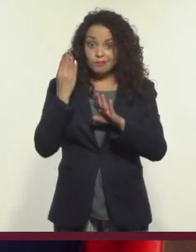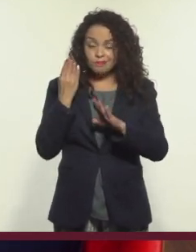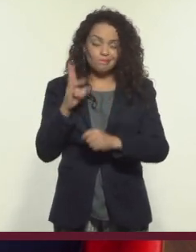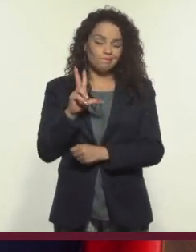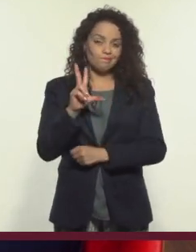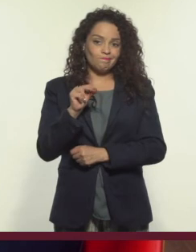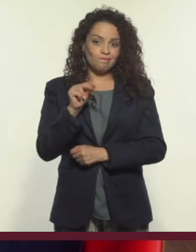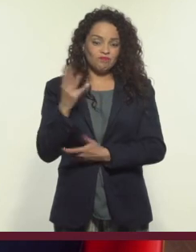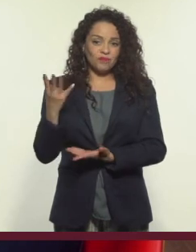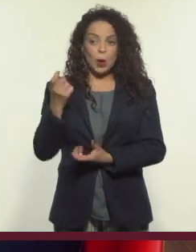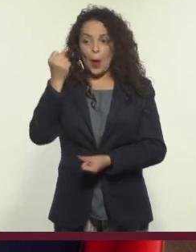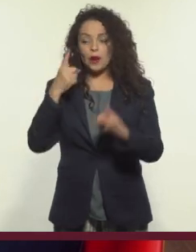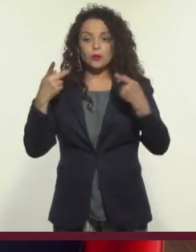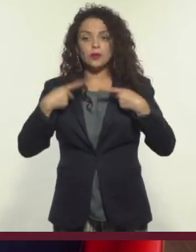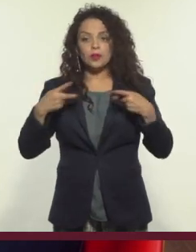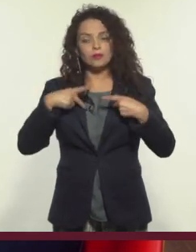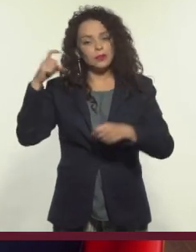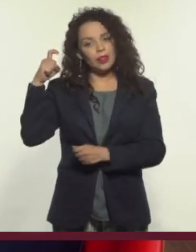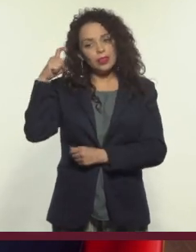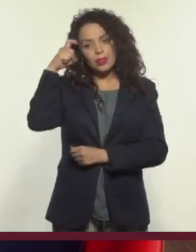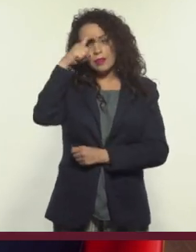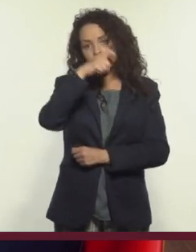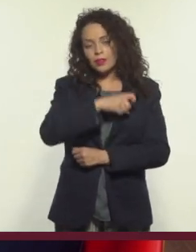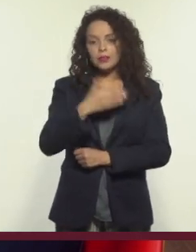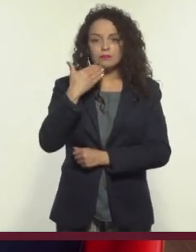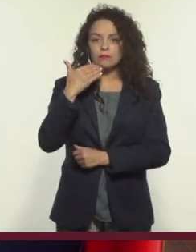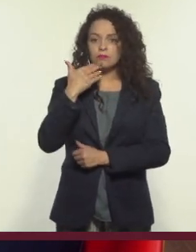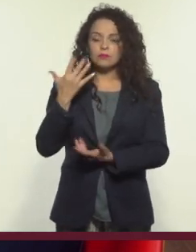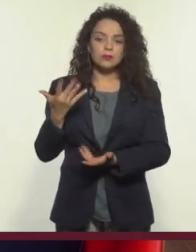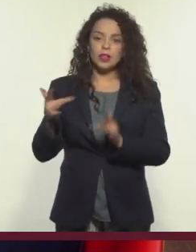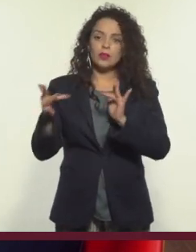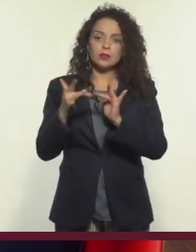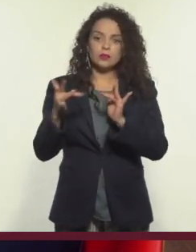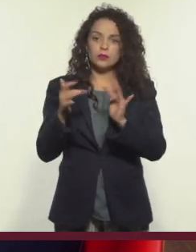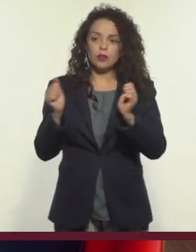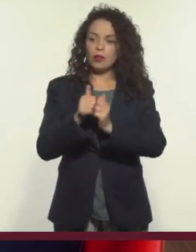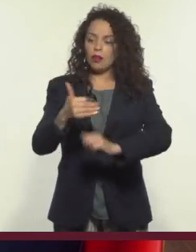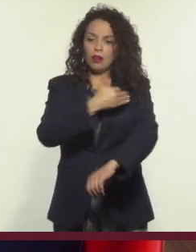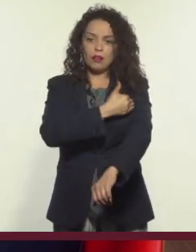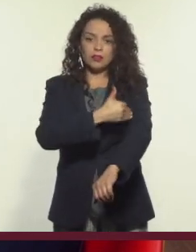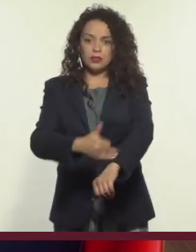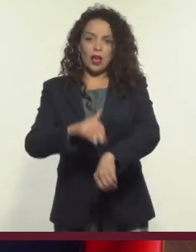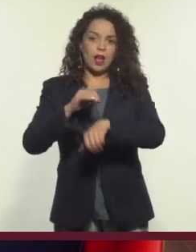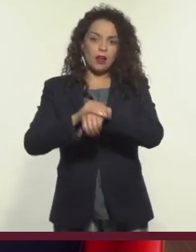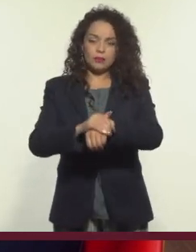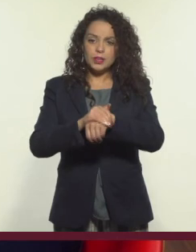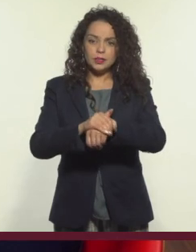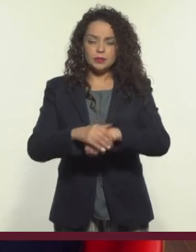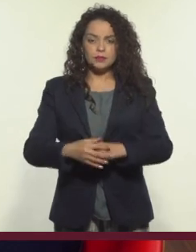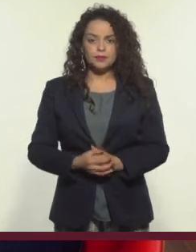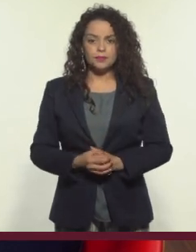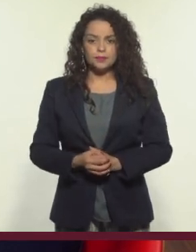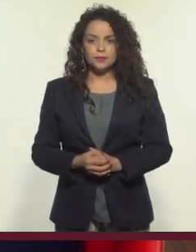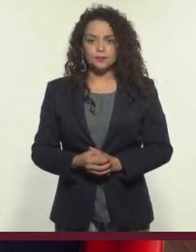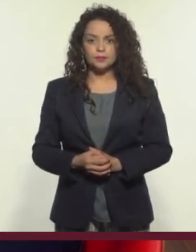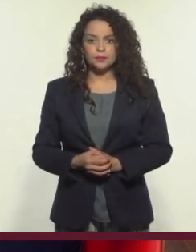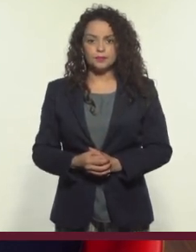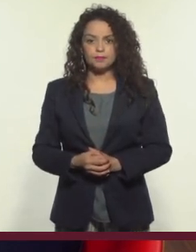mundo. Así que para algunas personas, aún sigue siendo complicado mantenerse en contacto con sus familiares y amigos.